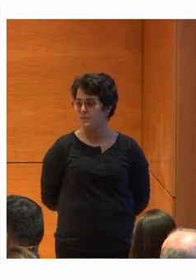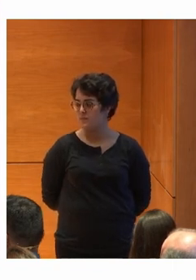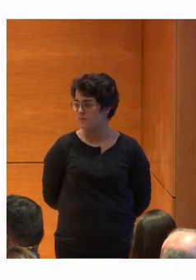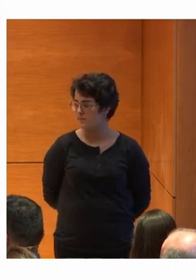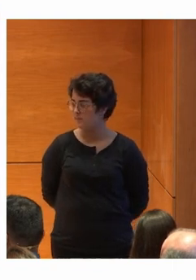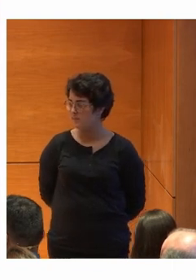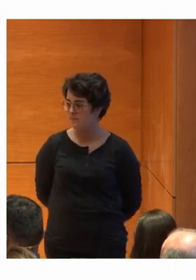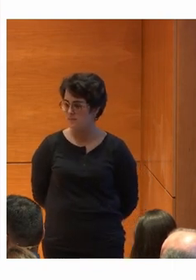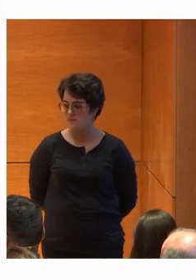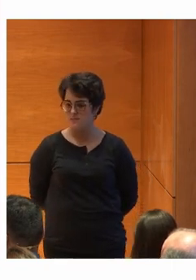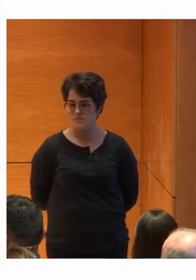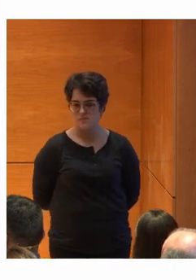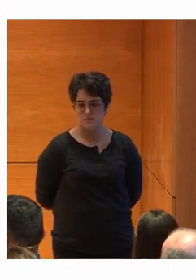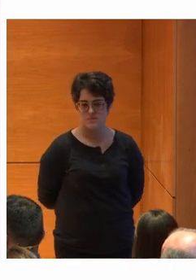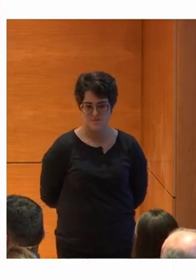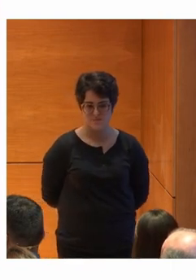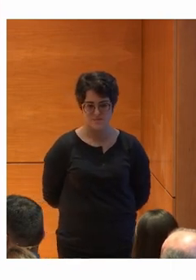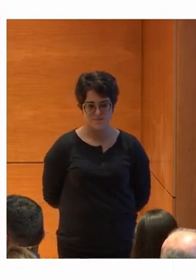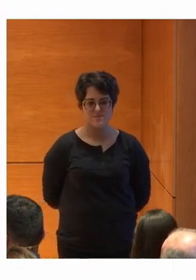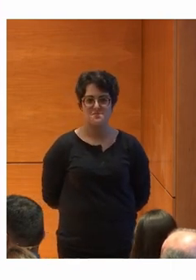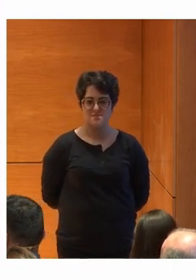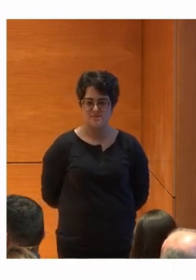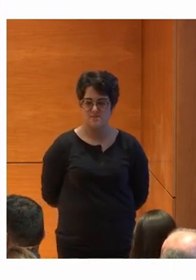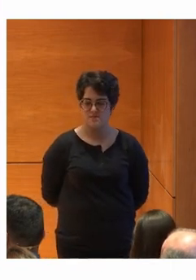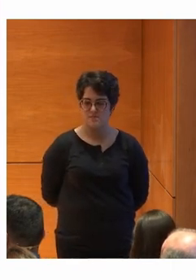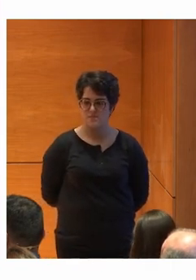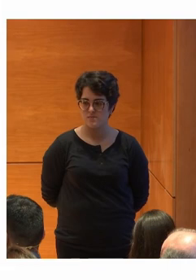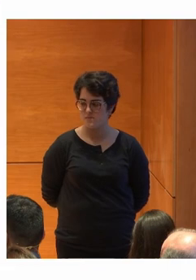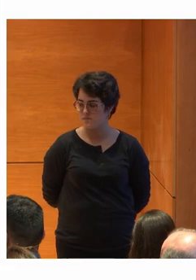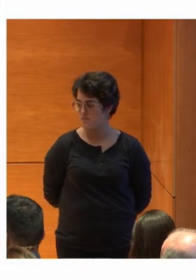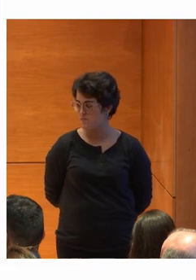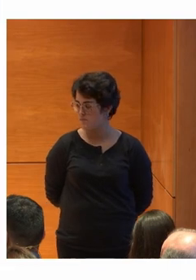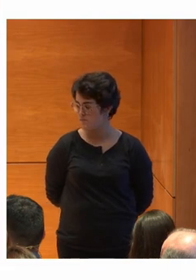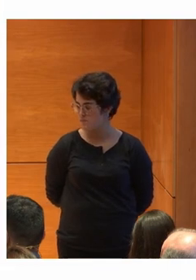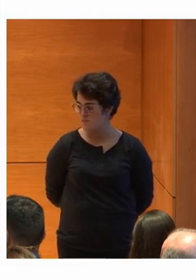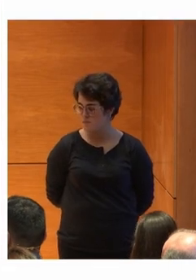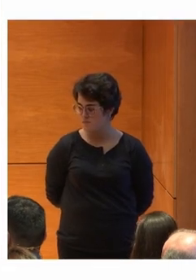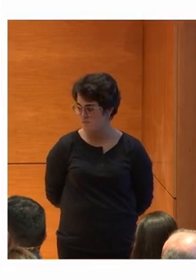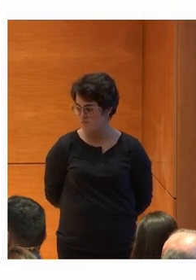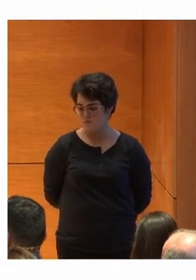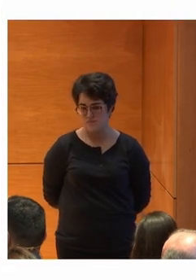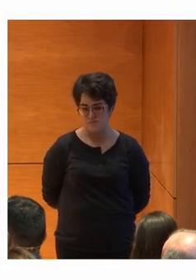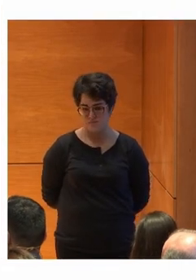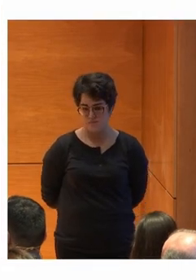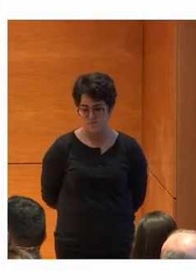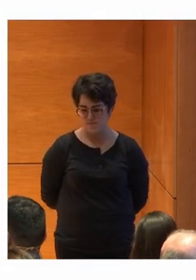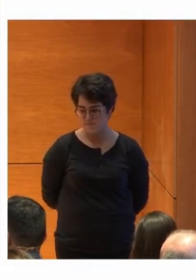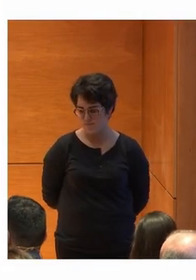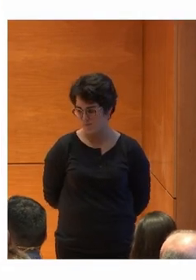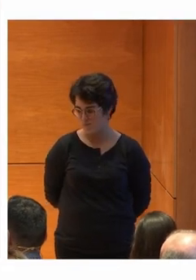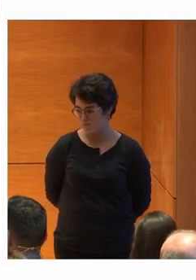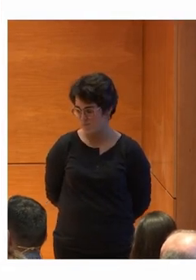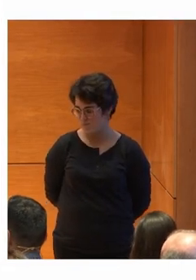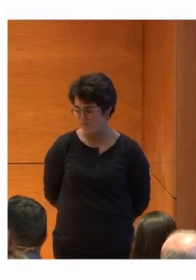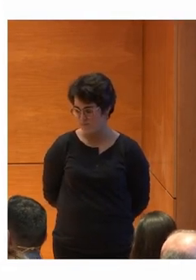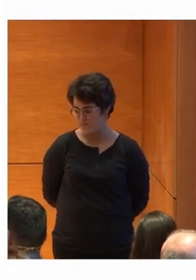de la mamá Todos los días A las 5 de la tarde Buenos días Señorita Un café Todos